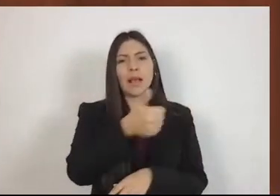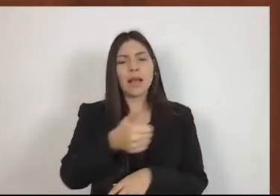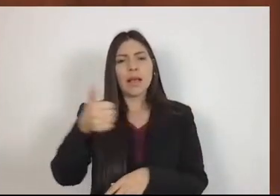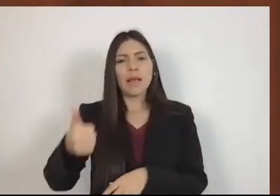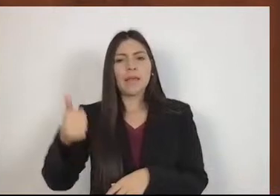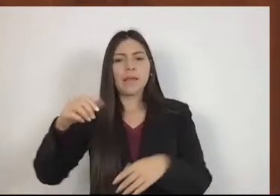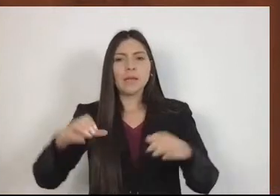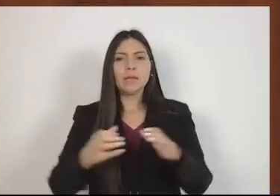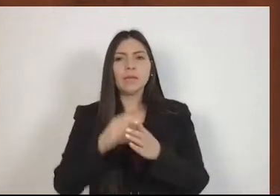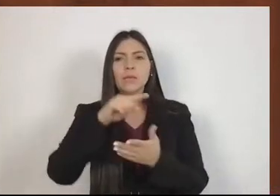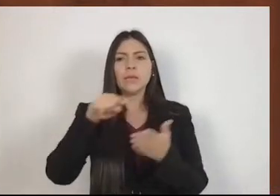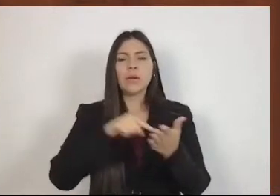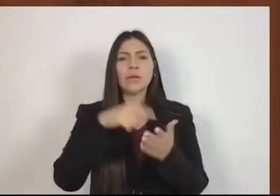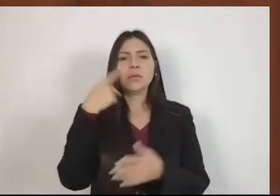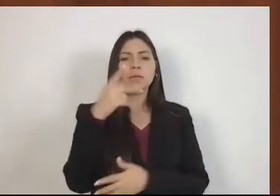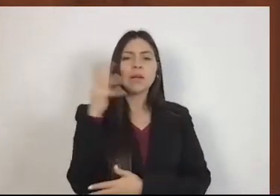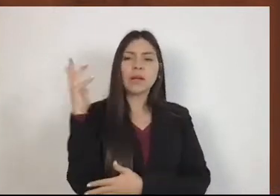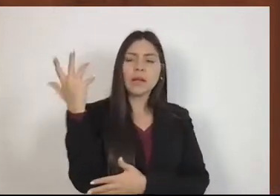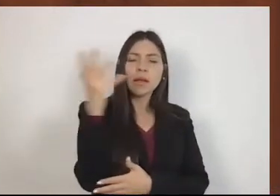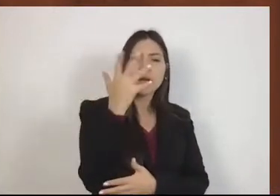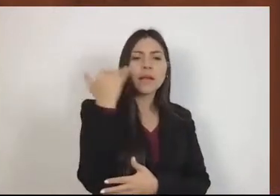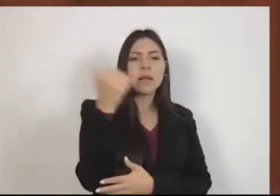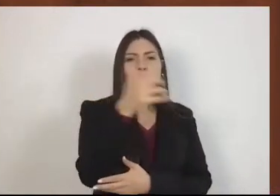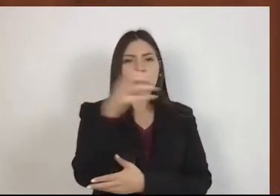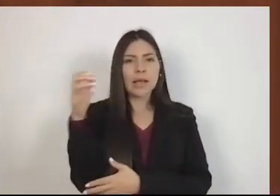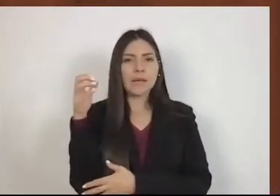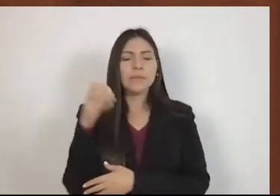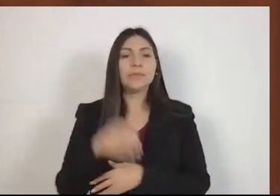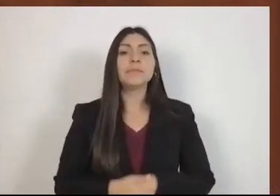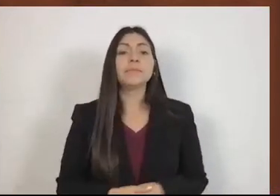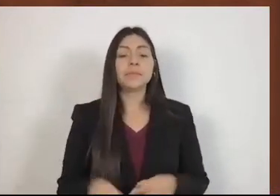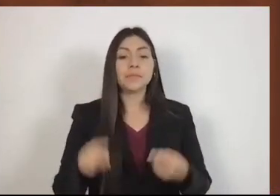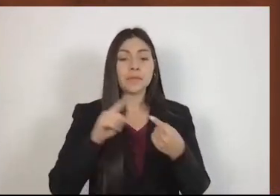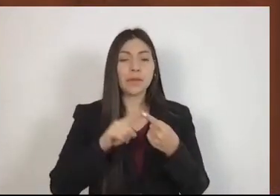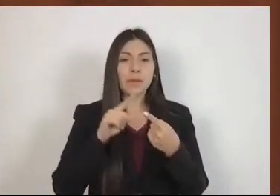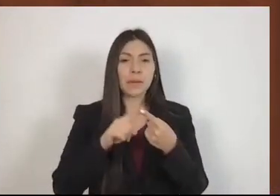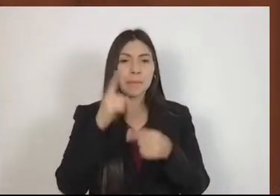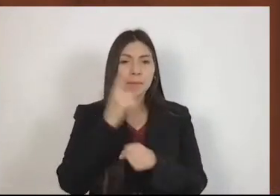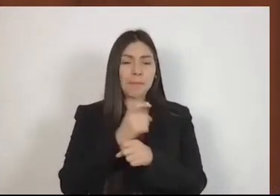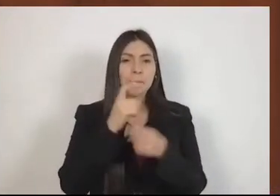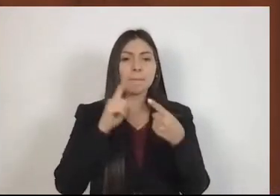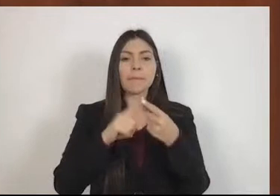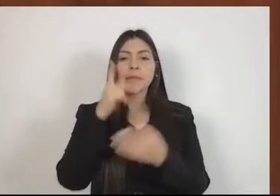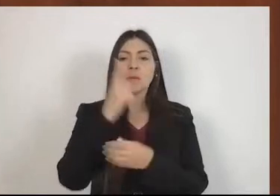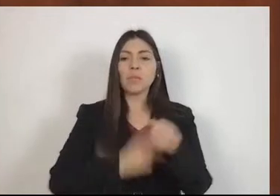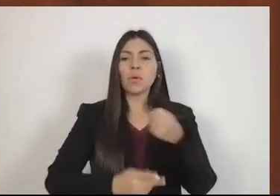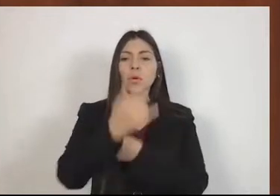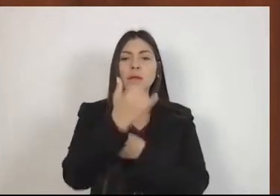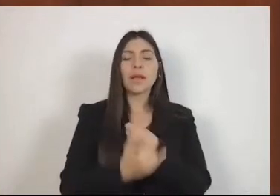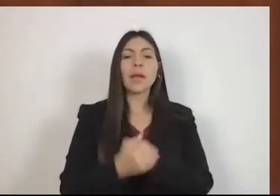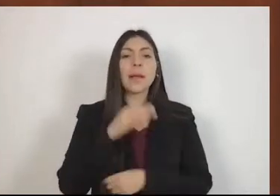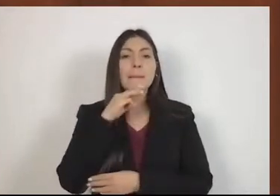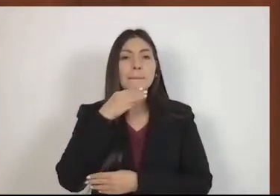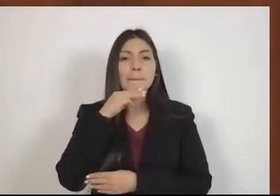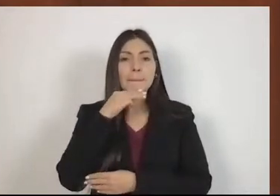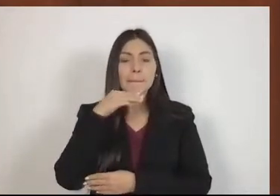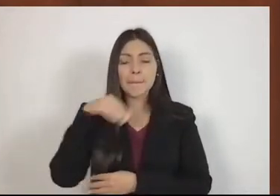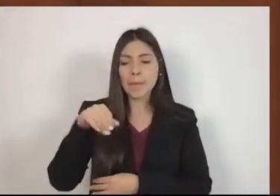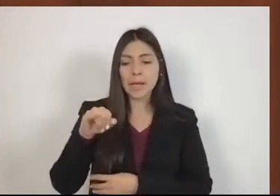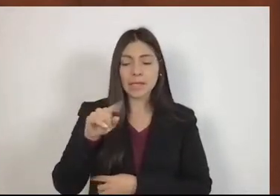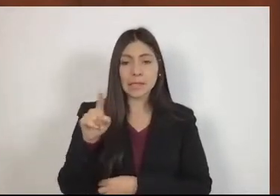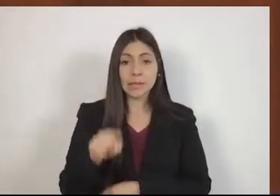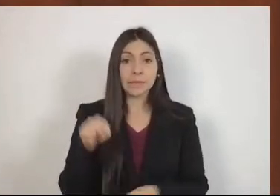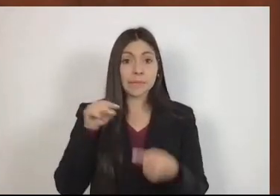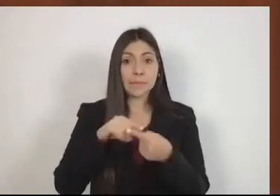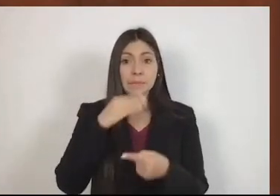forestal. Proyecto estratégico del maíz. El maíz es el cultivo más representativo de la entidad. En